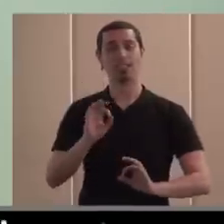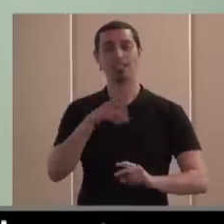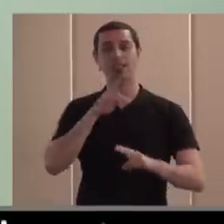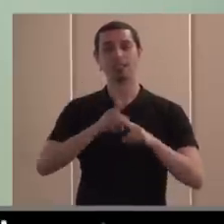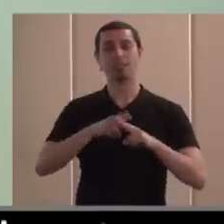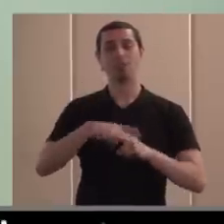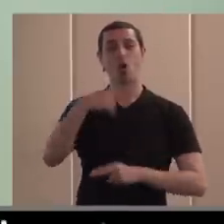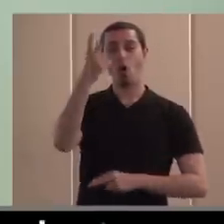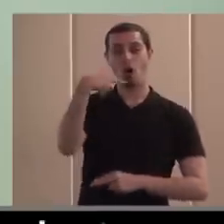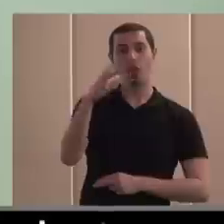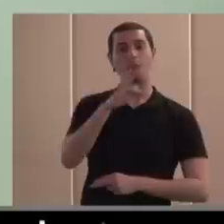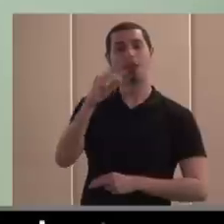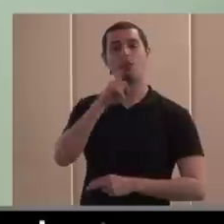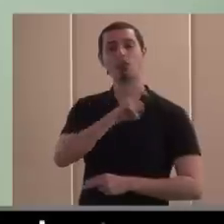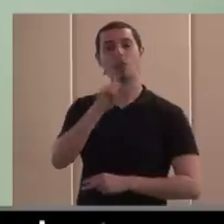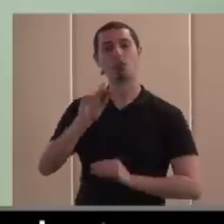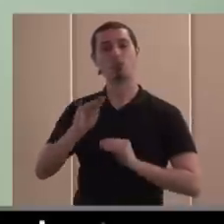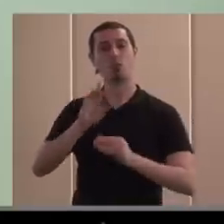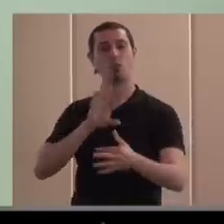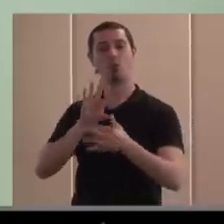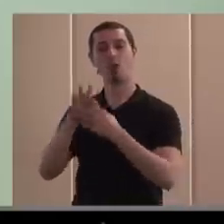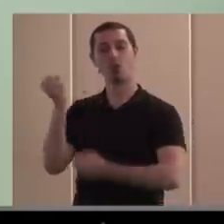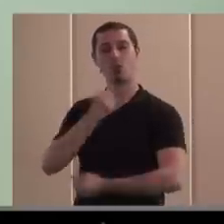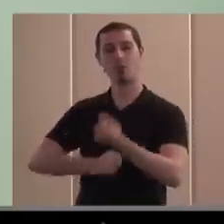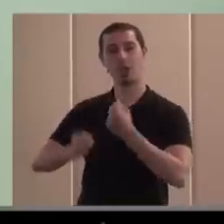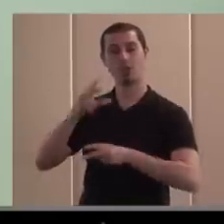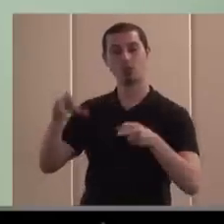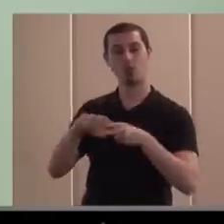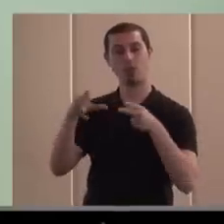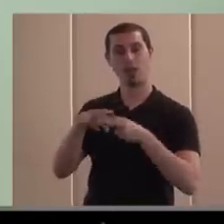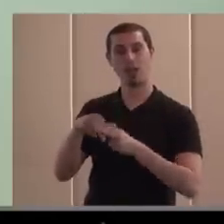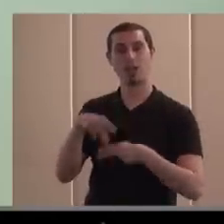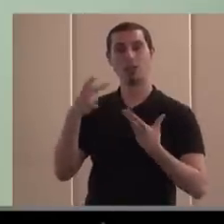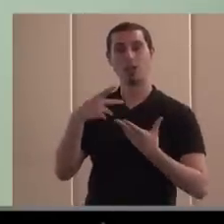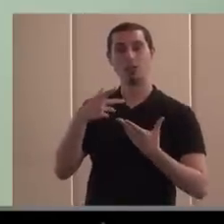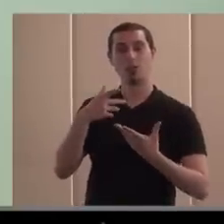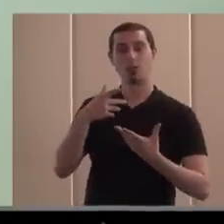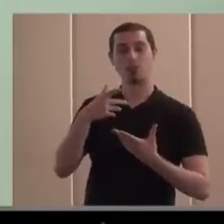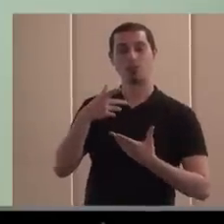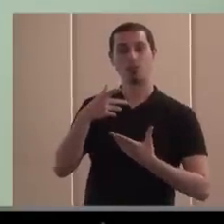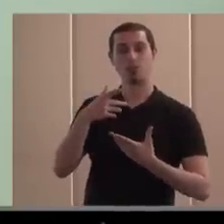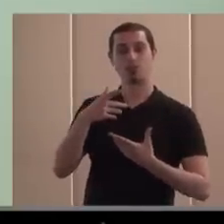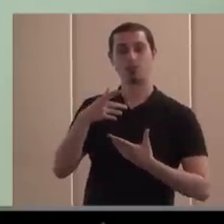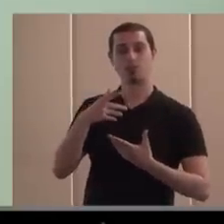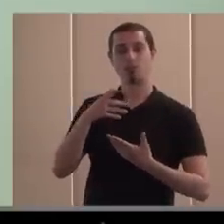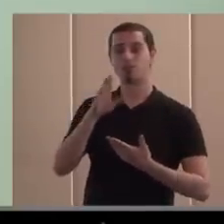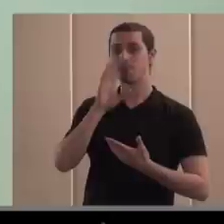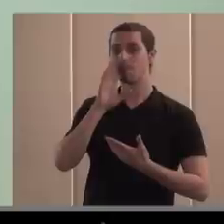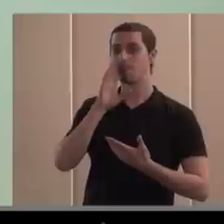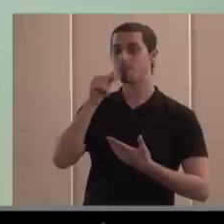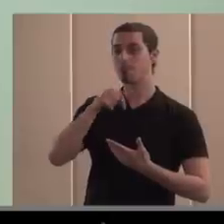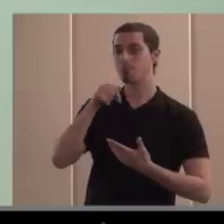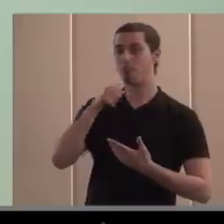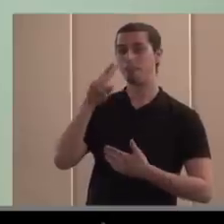es la ONCE y su fundación en la economía social, ¿no? Y un poco por los mensajes que en este caso a nuestro